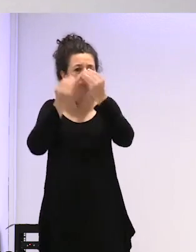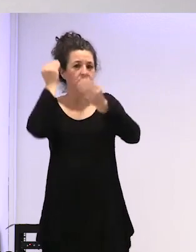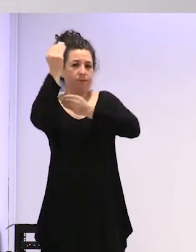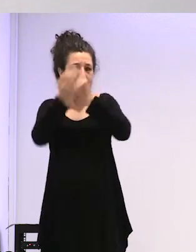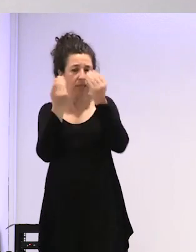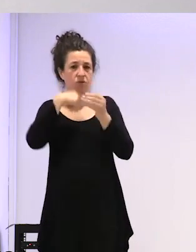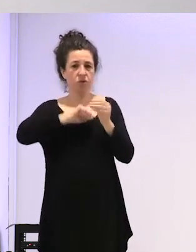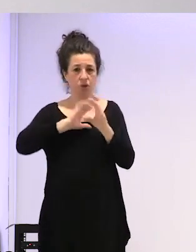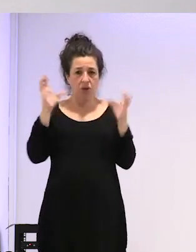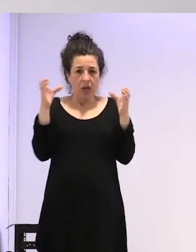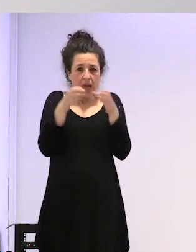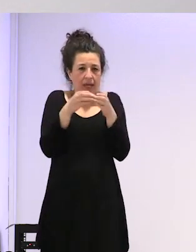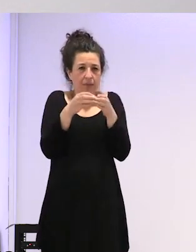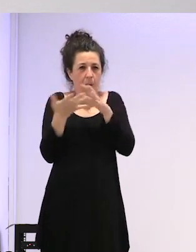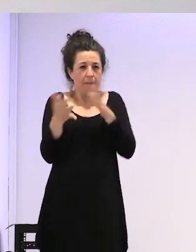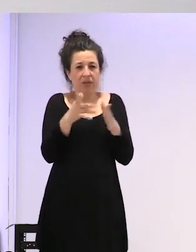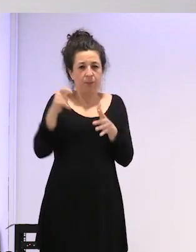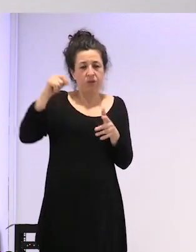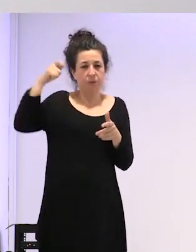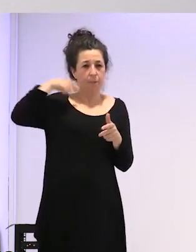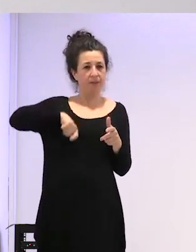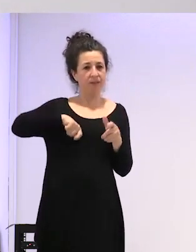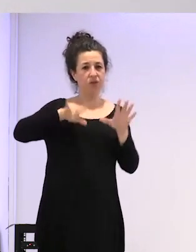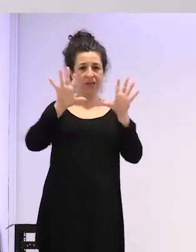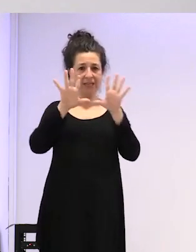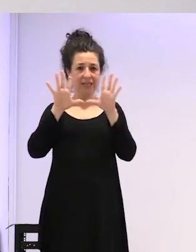equipo que ahora somos unos diez profesionales